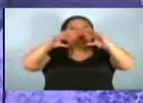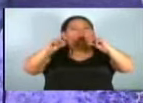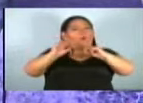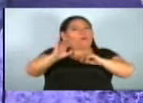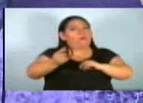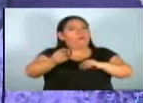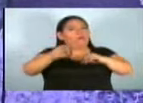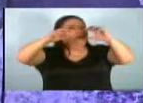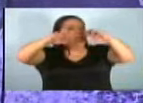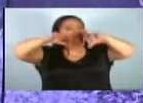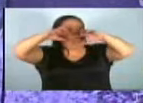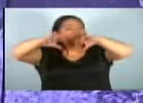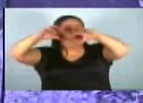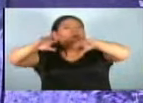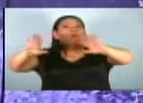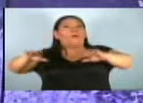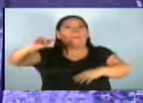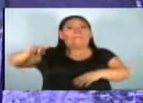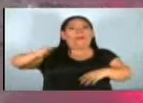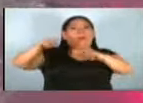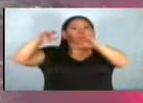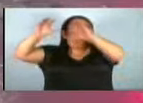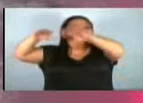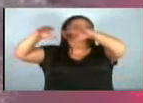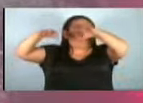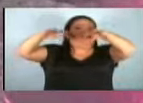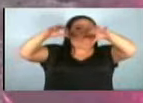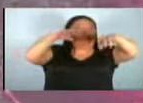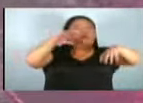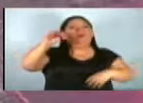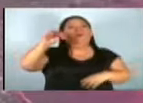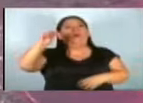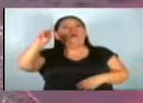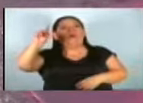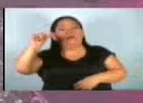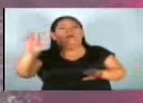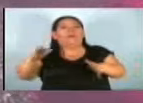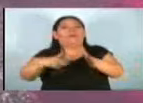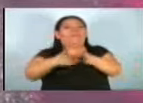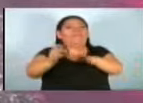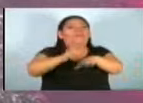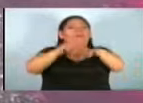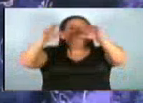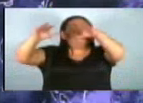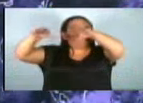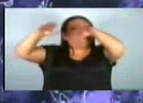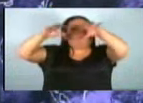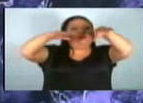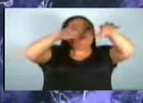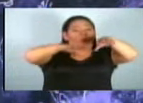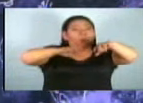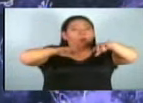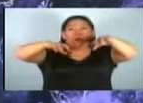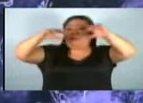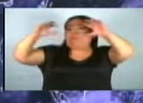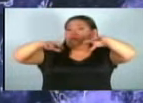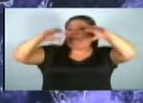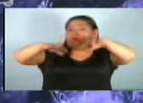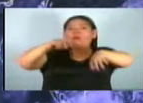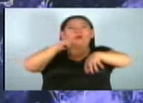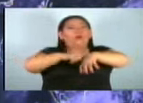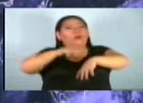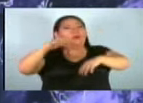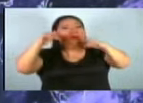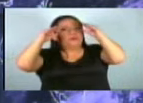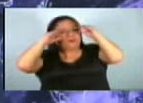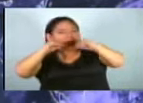en próximos días debido a la influencia de la primera onda tropical de la época de invierno en el país. Esperamos el desarrollo de lluvias y tormentas en horas de la tarde y la